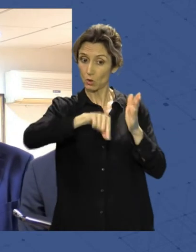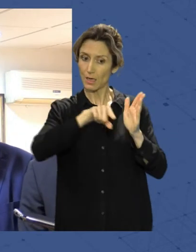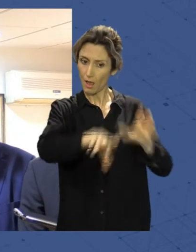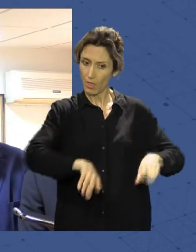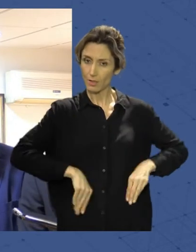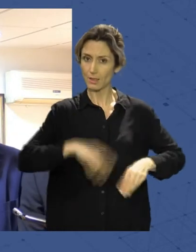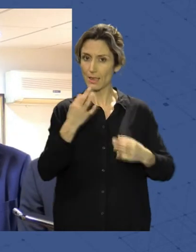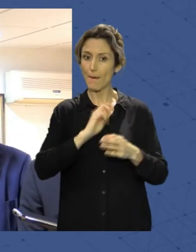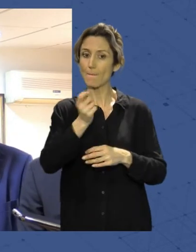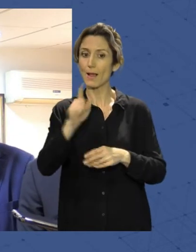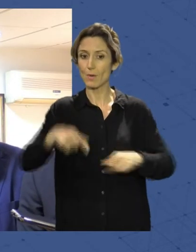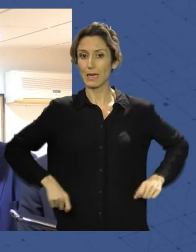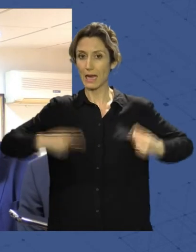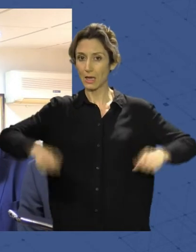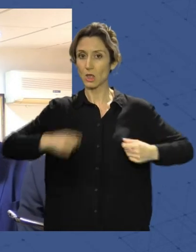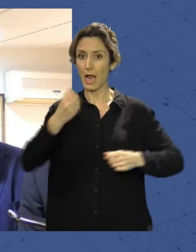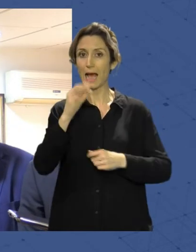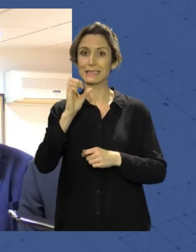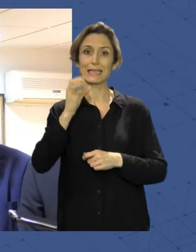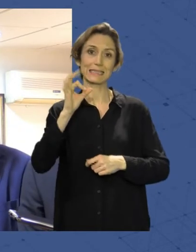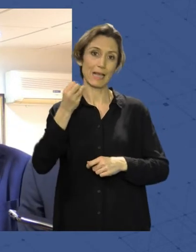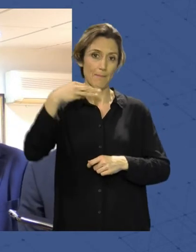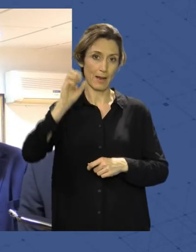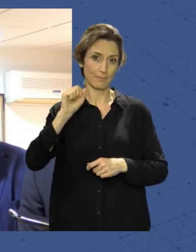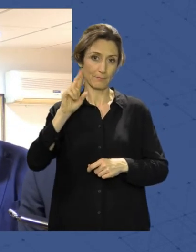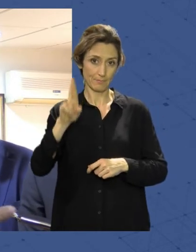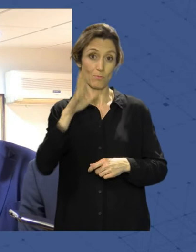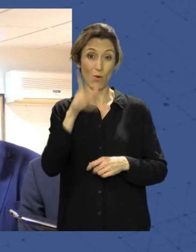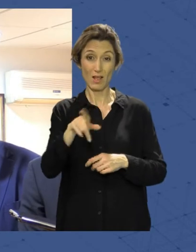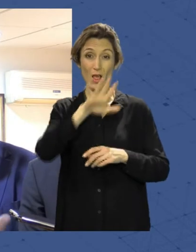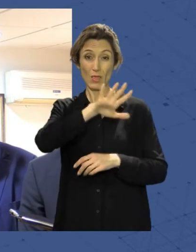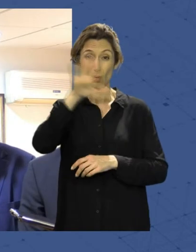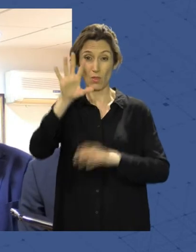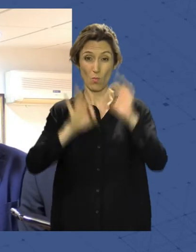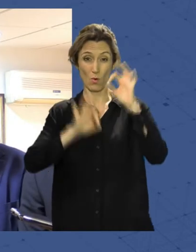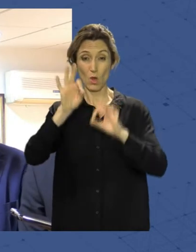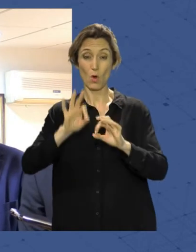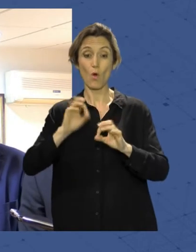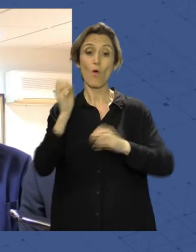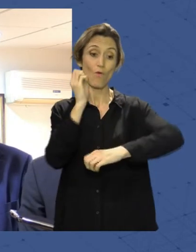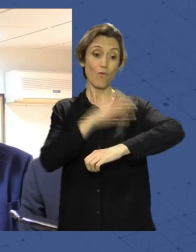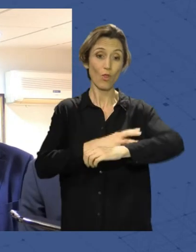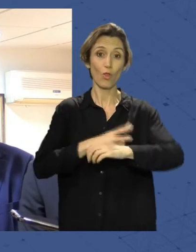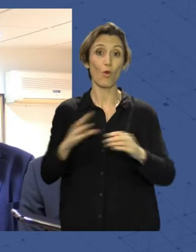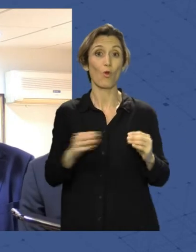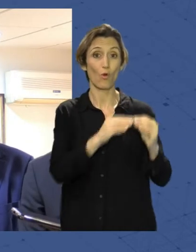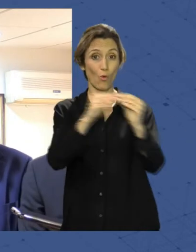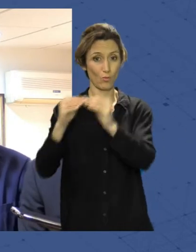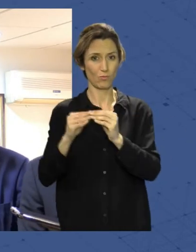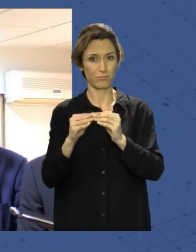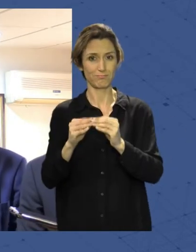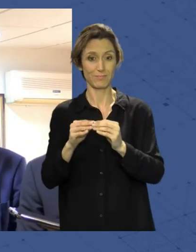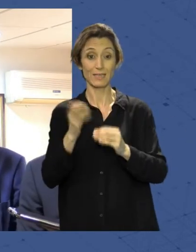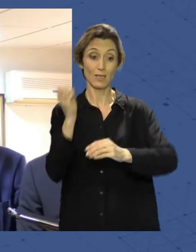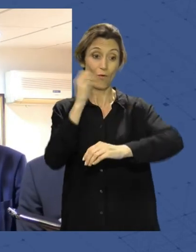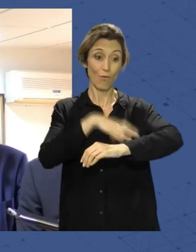Sasemar luego tiene una financiación del 55% contra un fondo común que compartimos en el sistema portuario que se llama Fondo